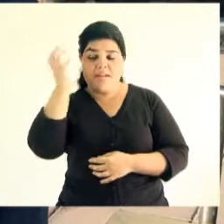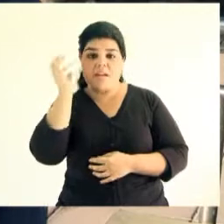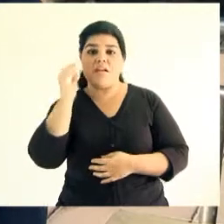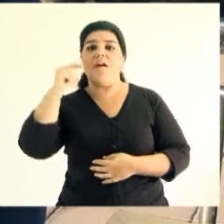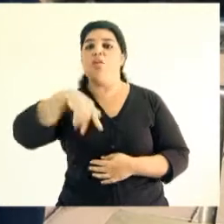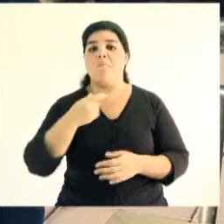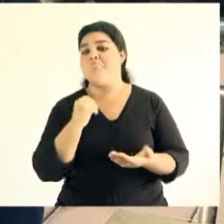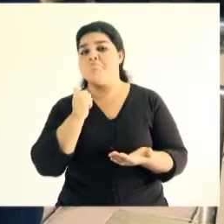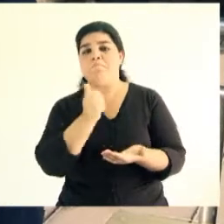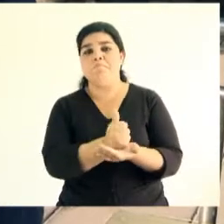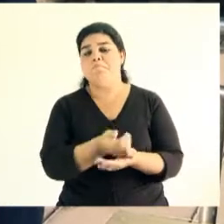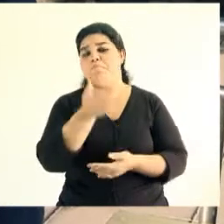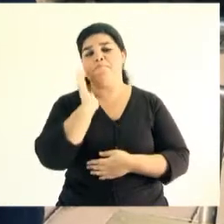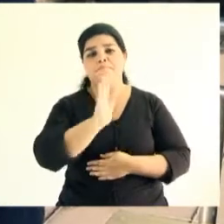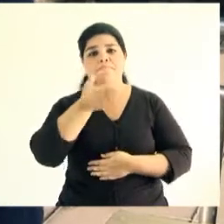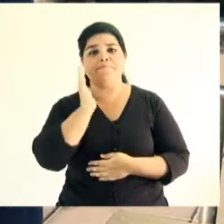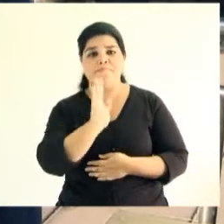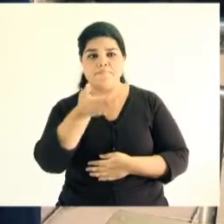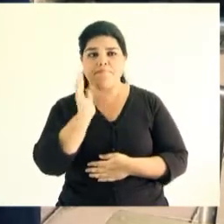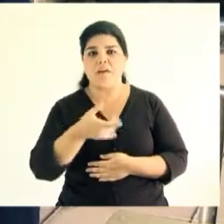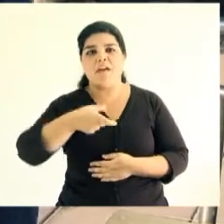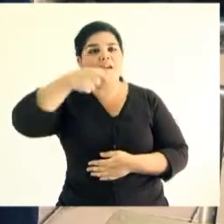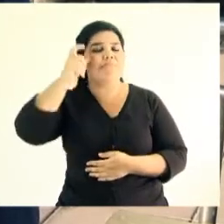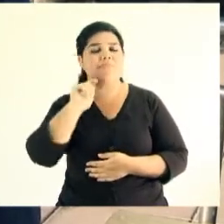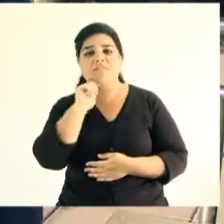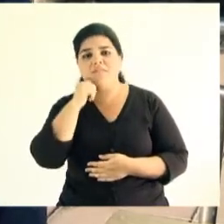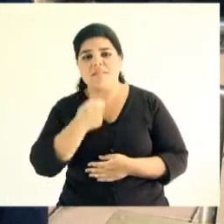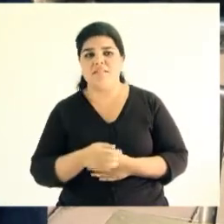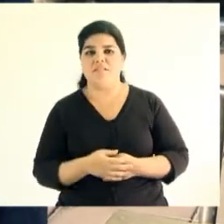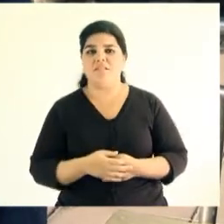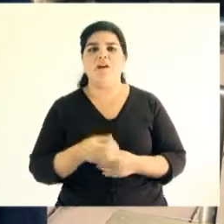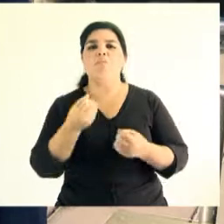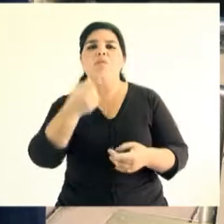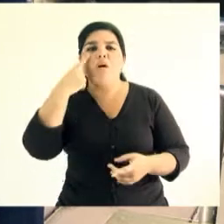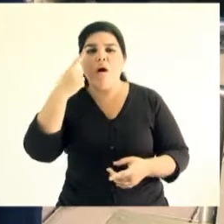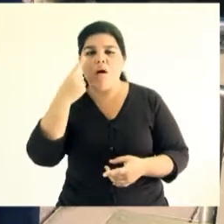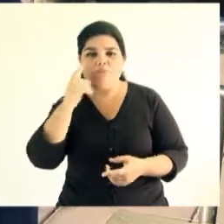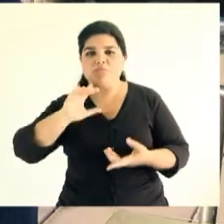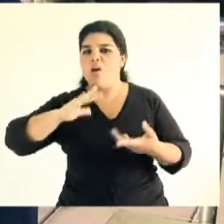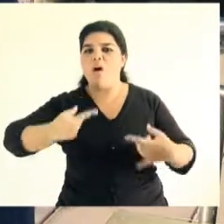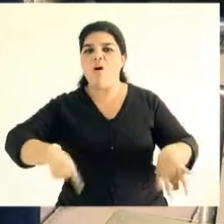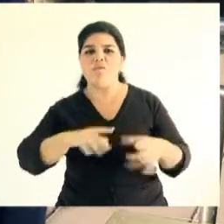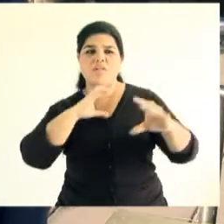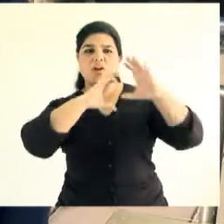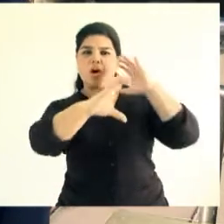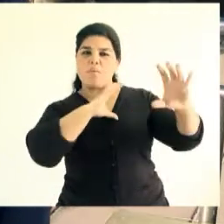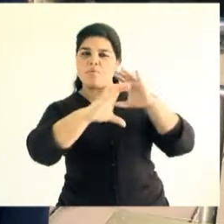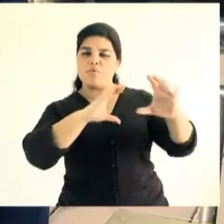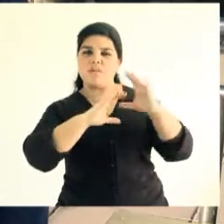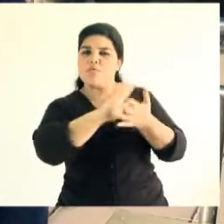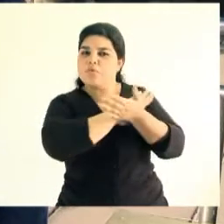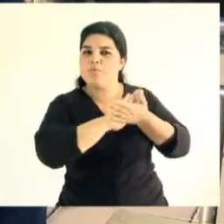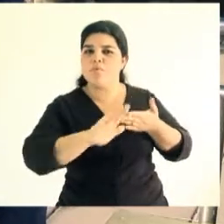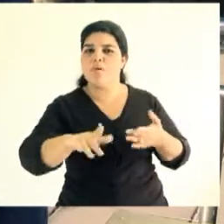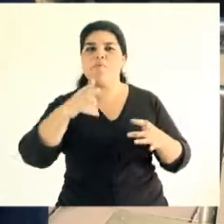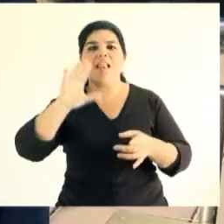y bueno, a partir de ahí ya me quedé y realmente la experiencia ha sido muy bonita porque he conocido una faceta nueva de la comunicación